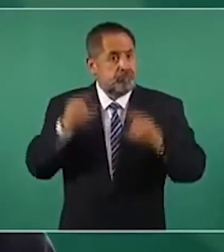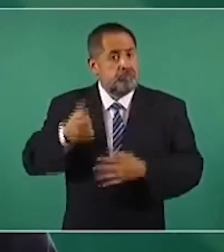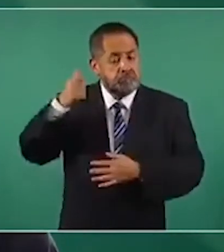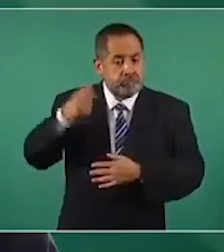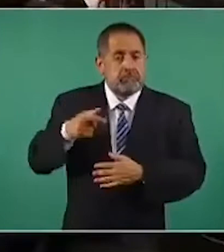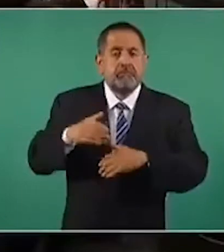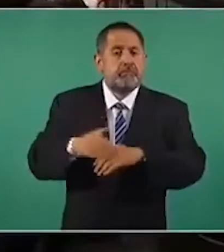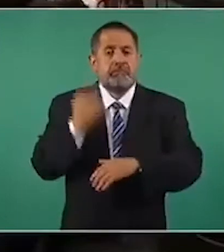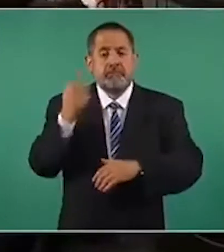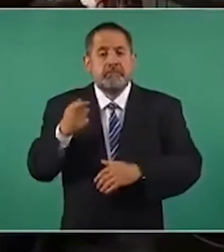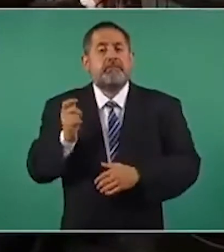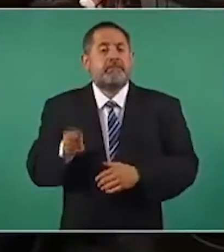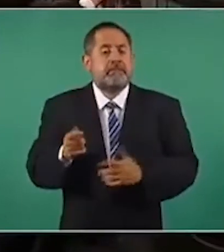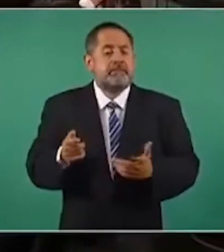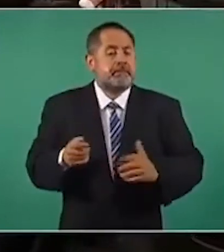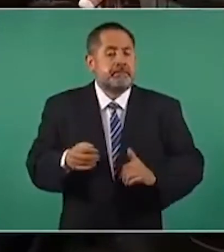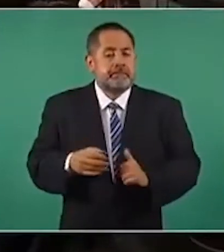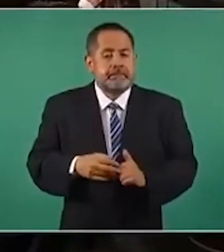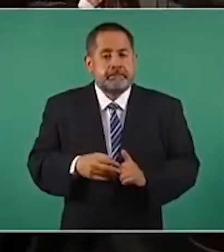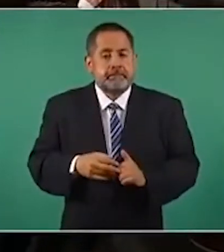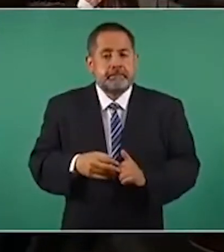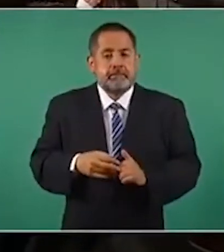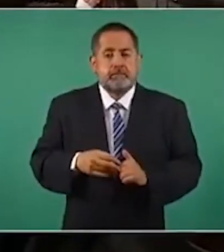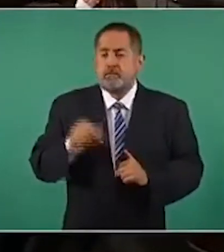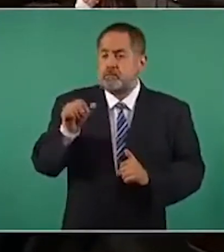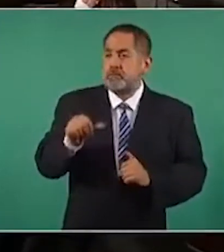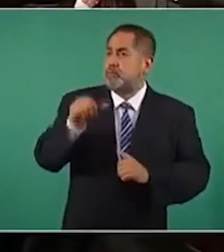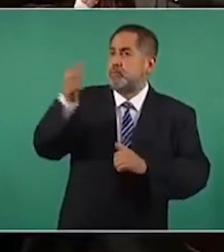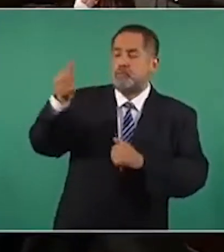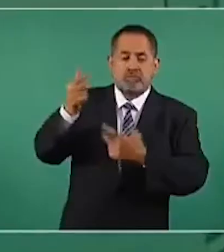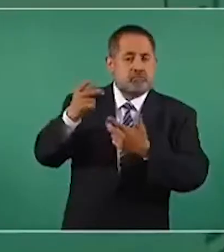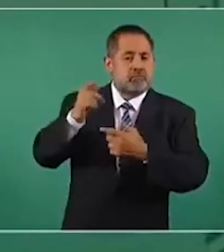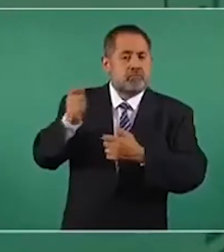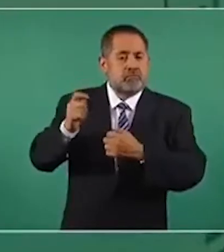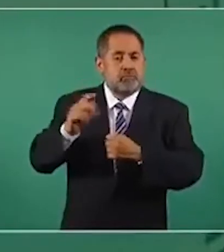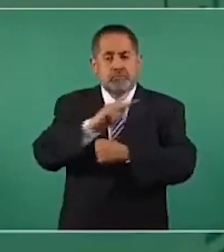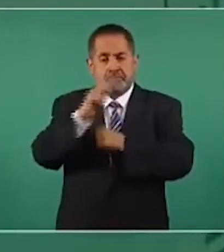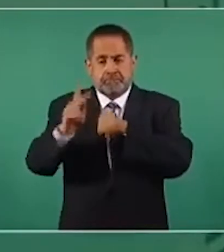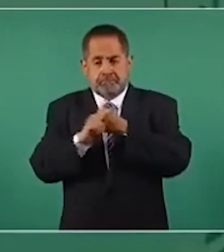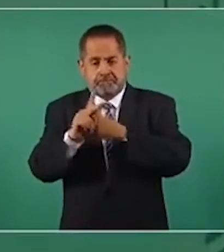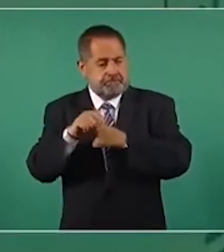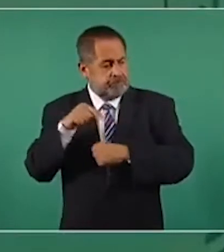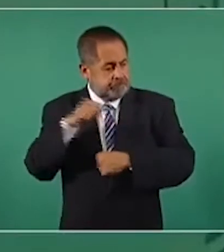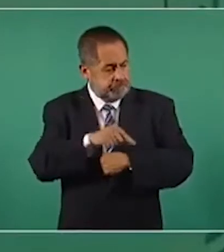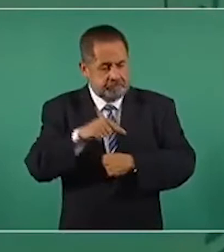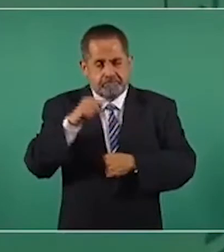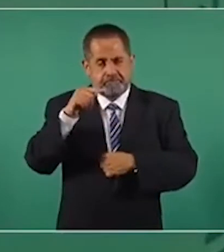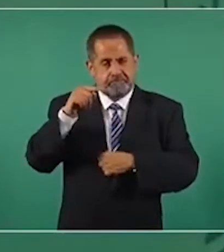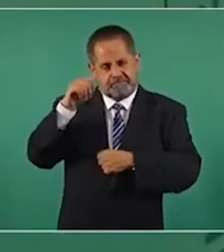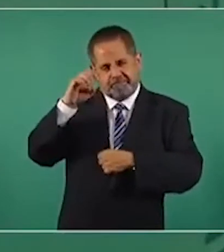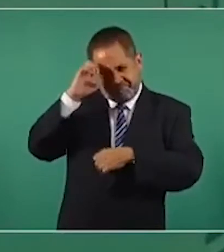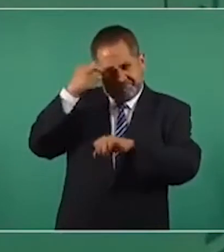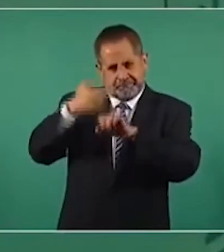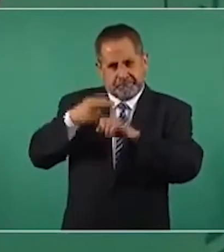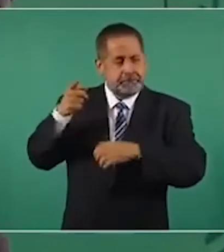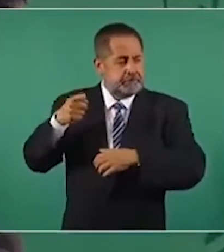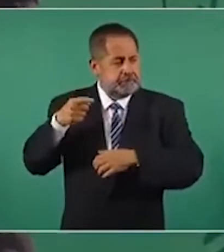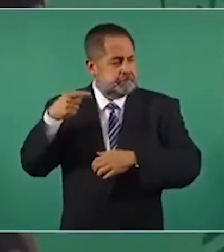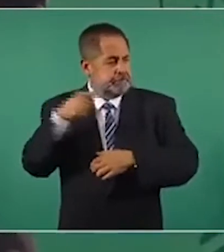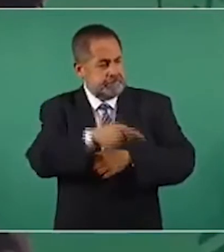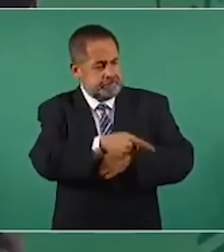ingresos por inversión extranjera.